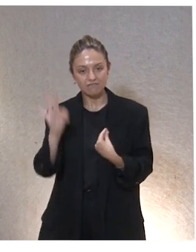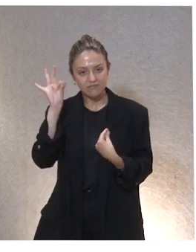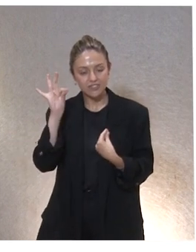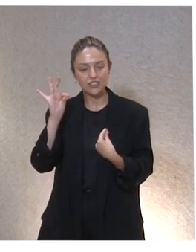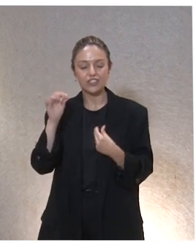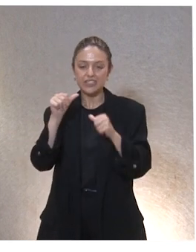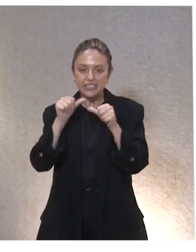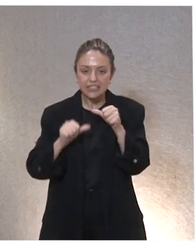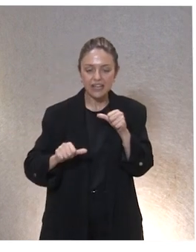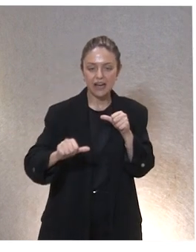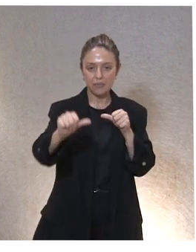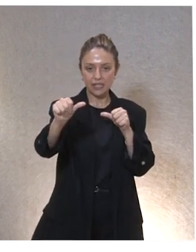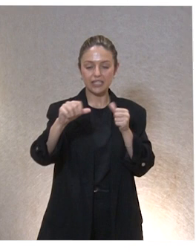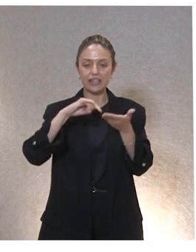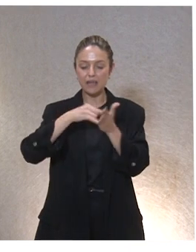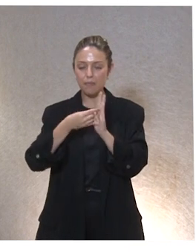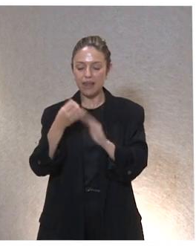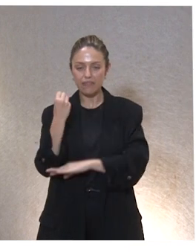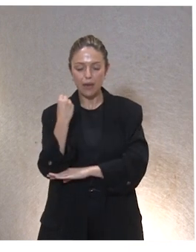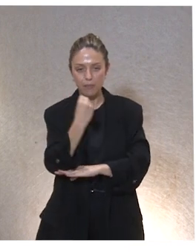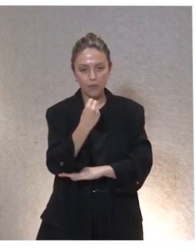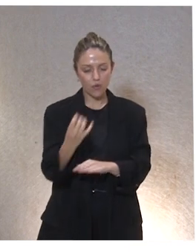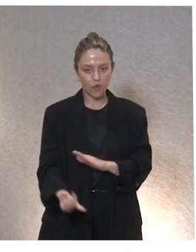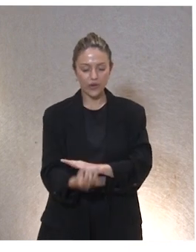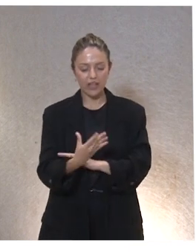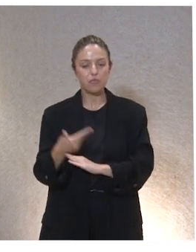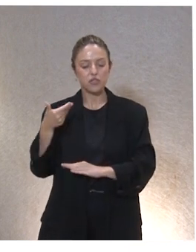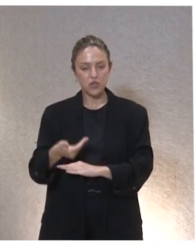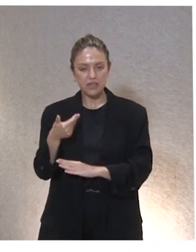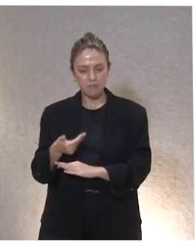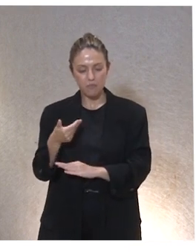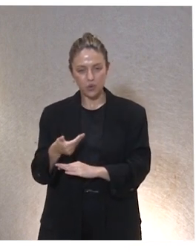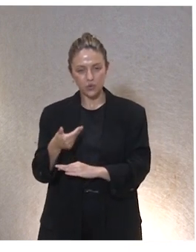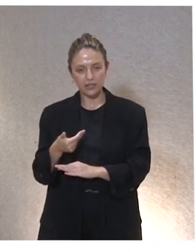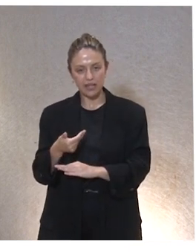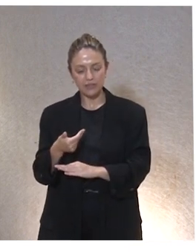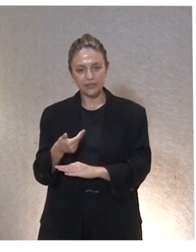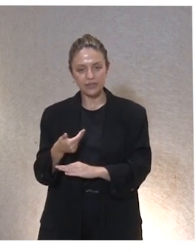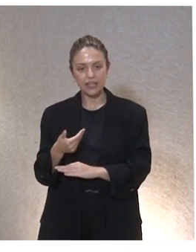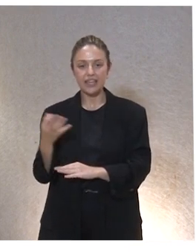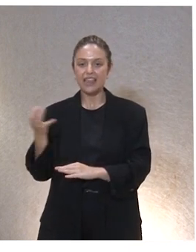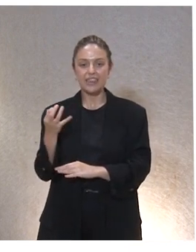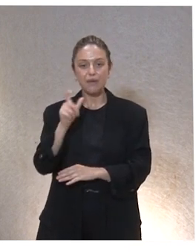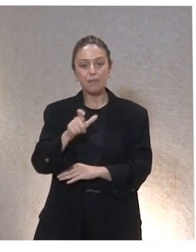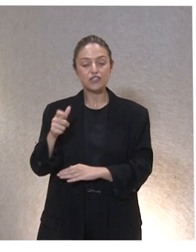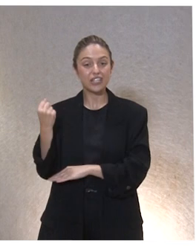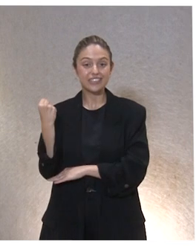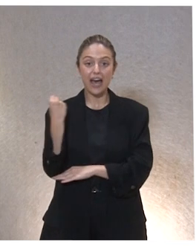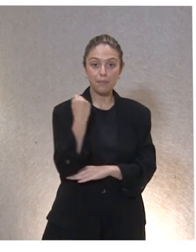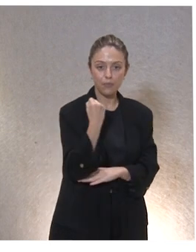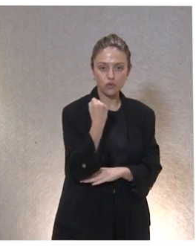ahí se configura pues realmente su plan de apoyo y para eso es muy importante que tengamos personas de apoyo